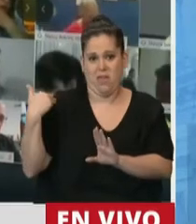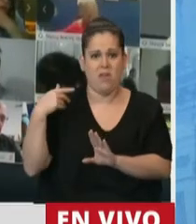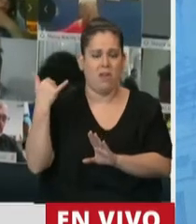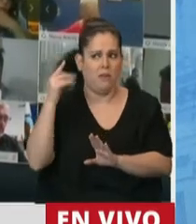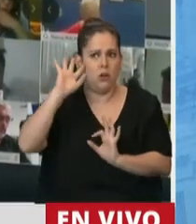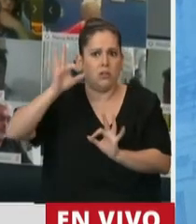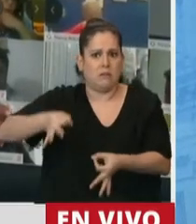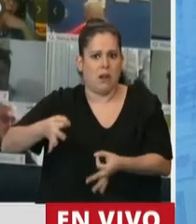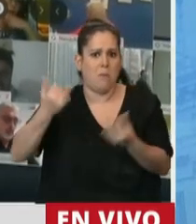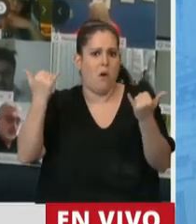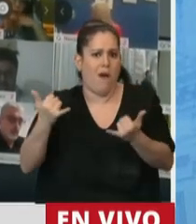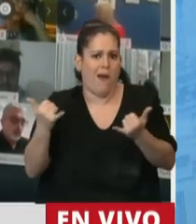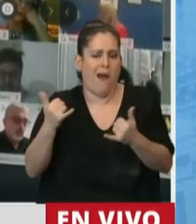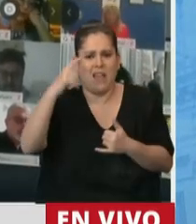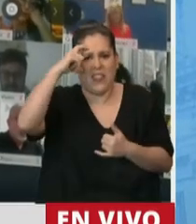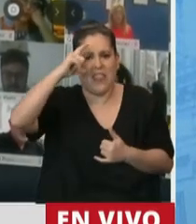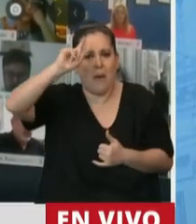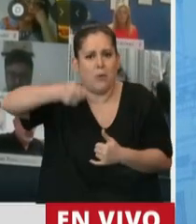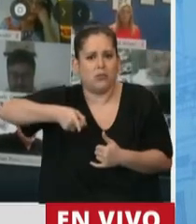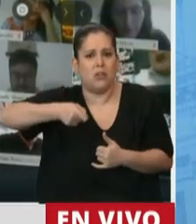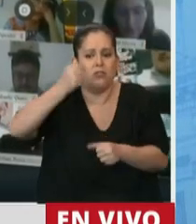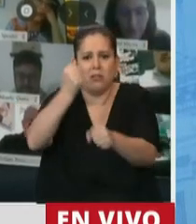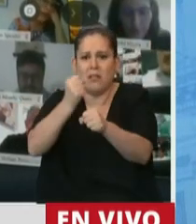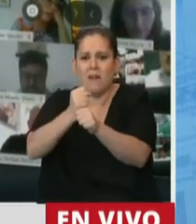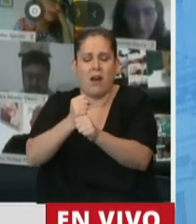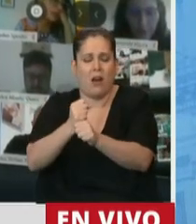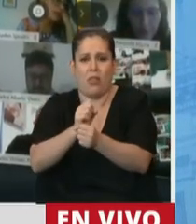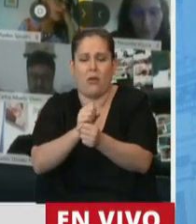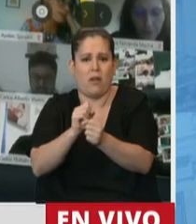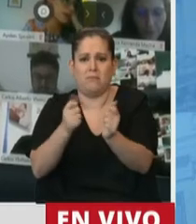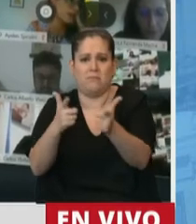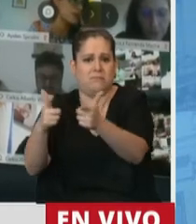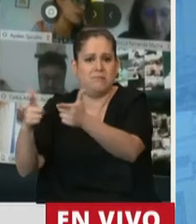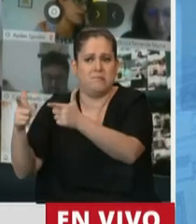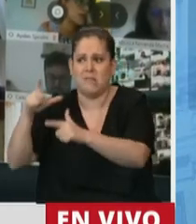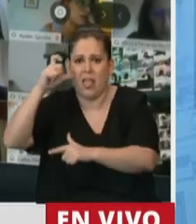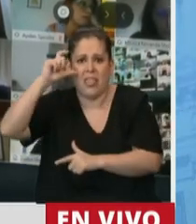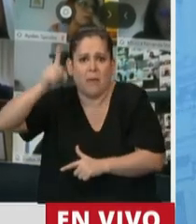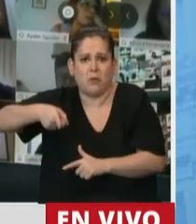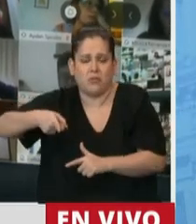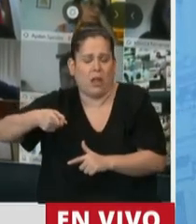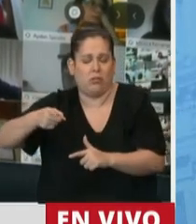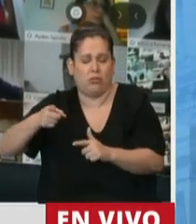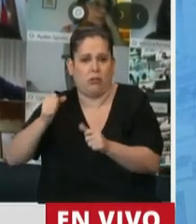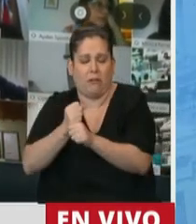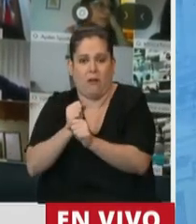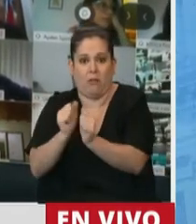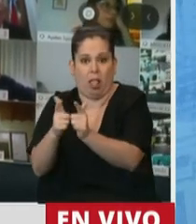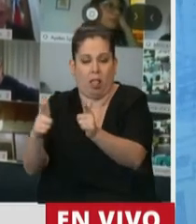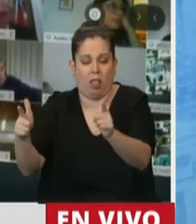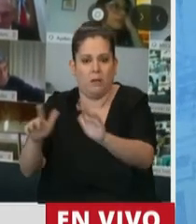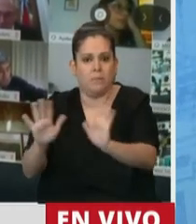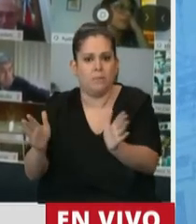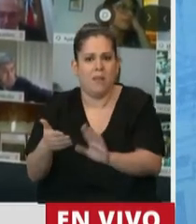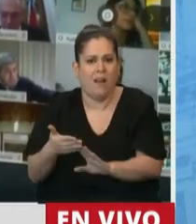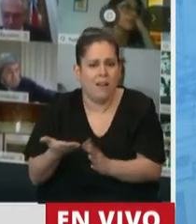tenemos más de un 10% de trabajadores desocupados, medido al primer trimestre, es decir, antes de